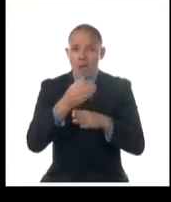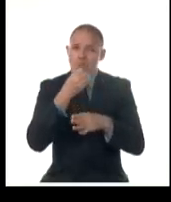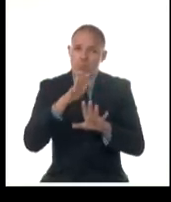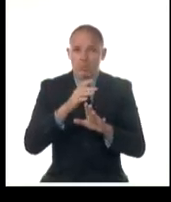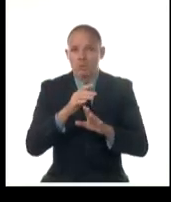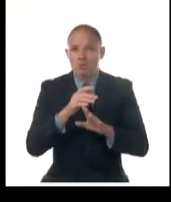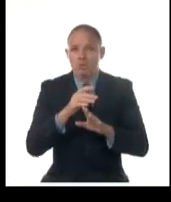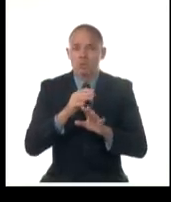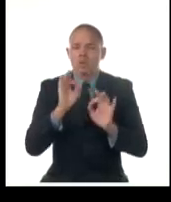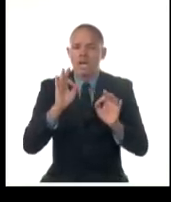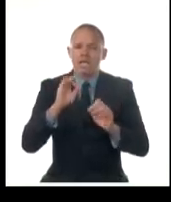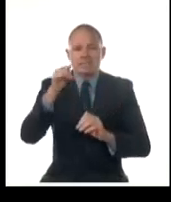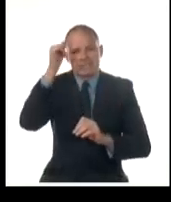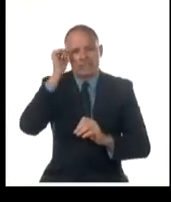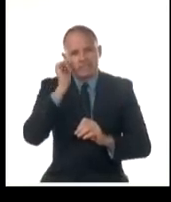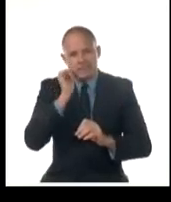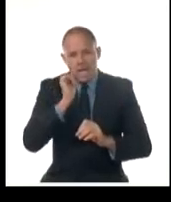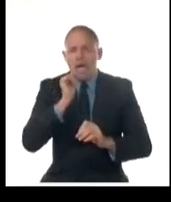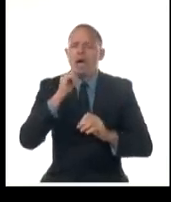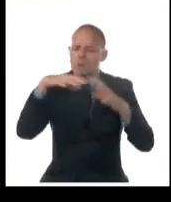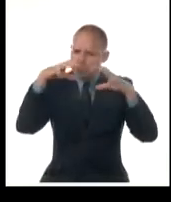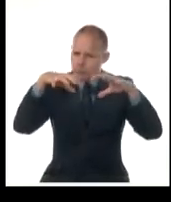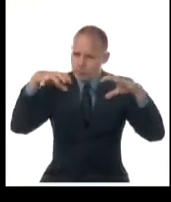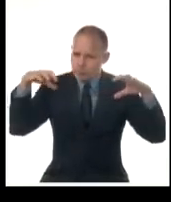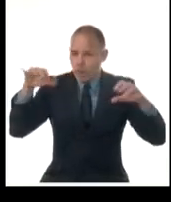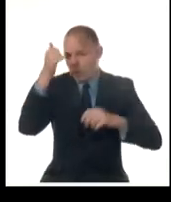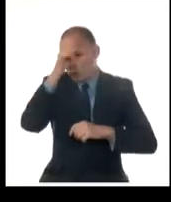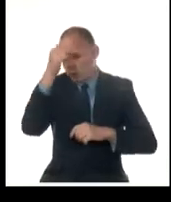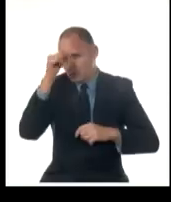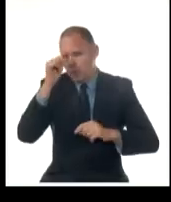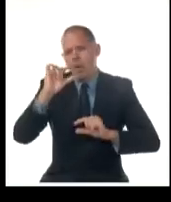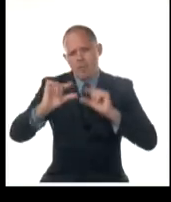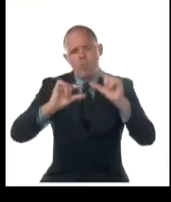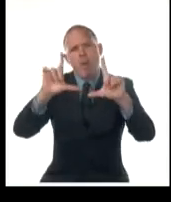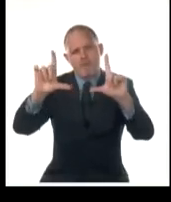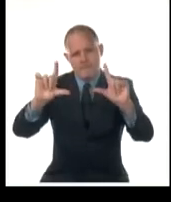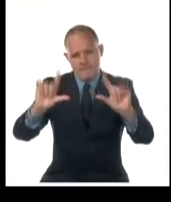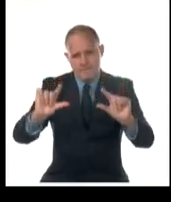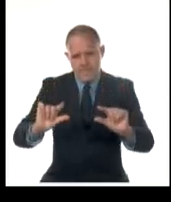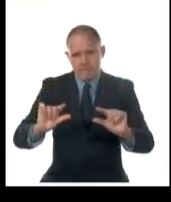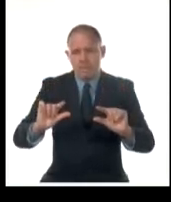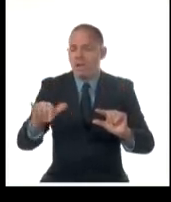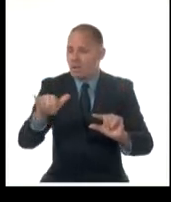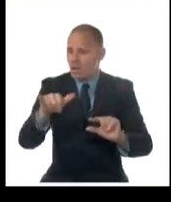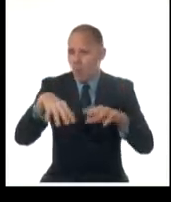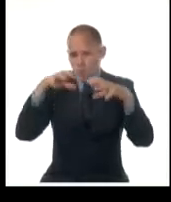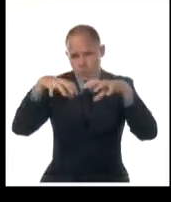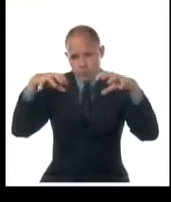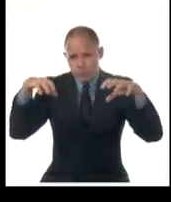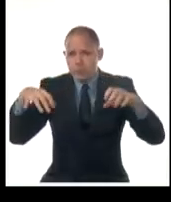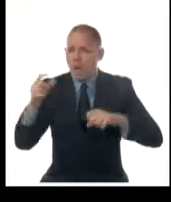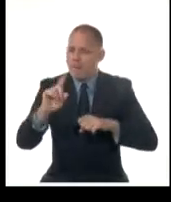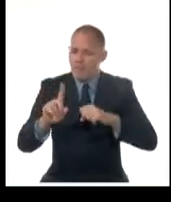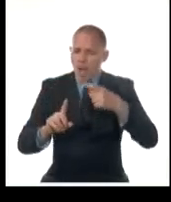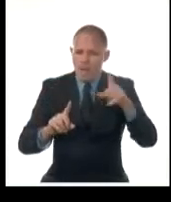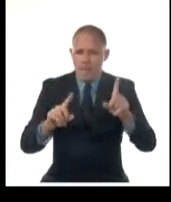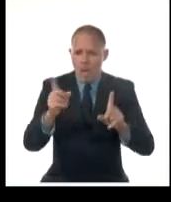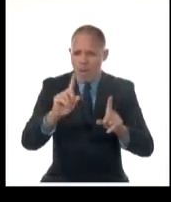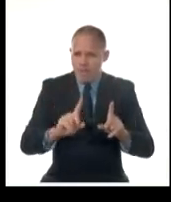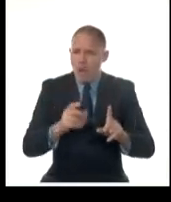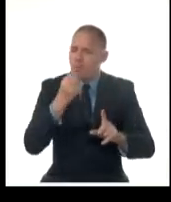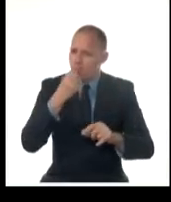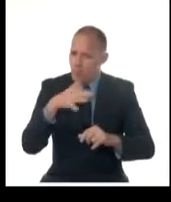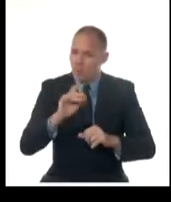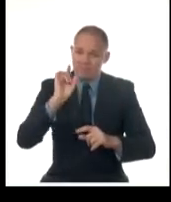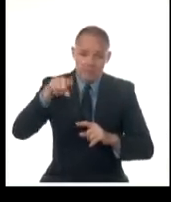disminuyendo a partir del domingo con algunos chubascos y lluvias y tormentas eléctricas que pudieran incrementarse para la próxima